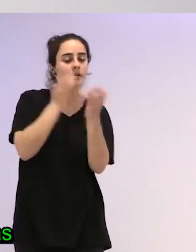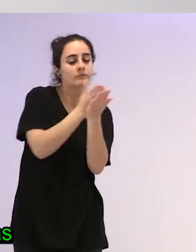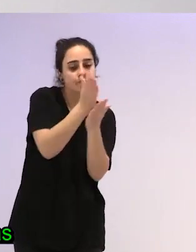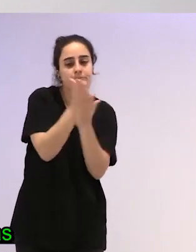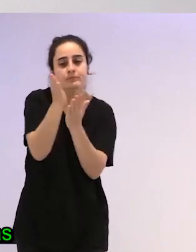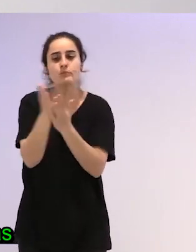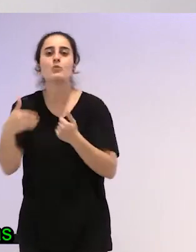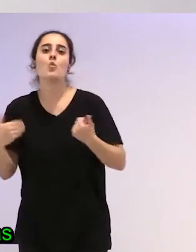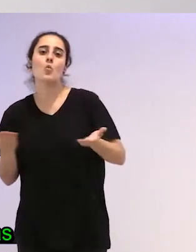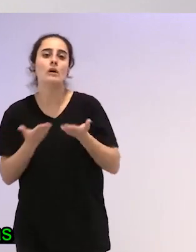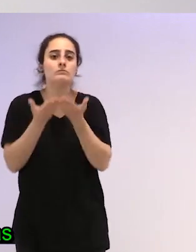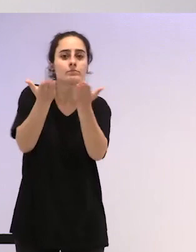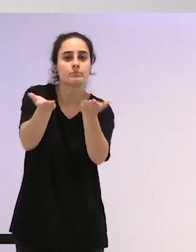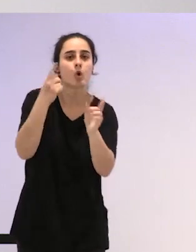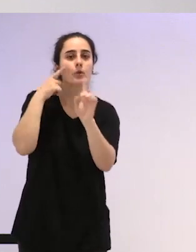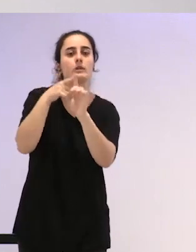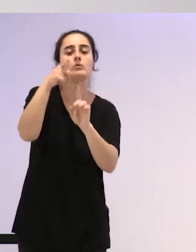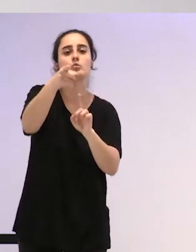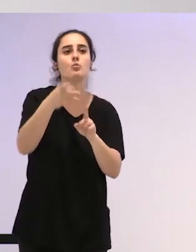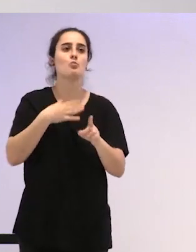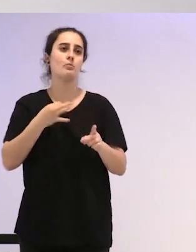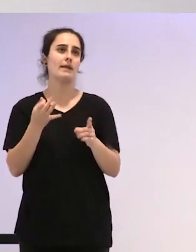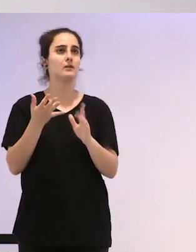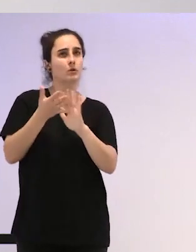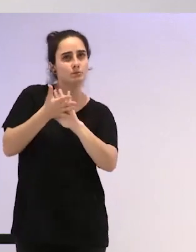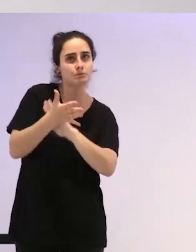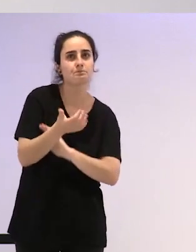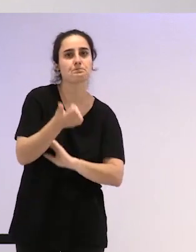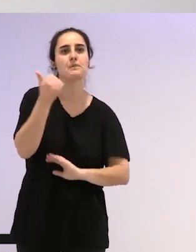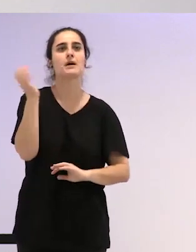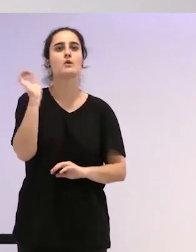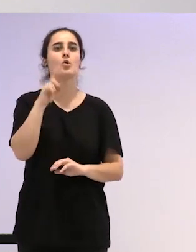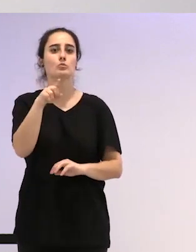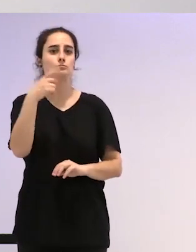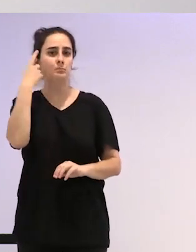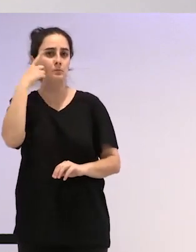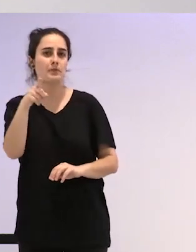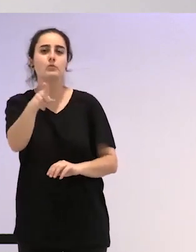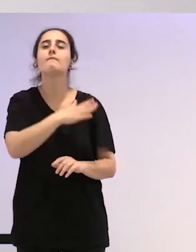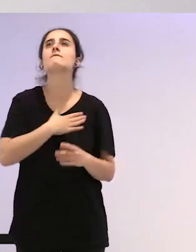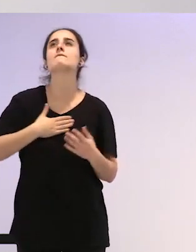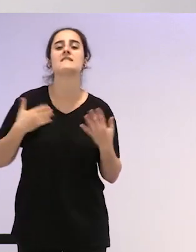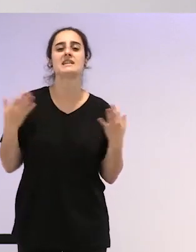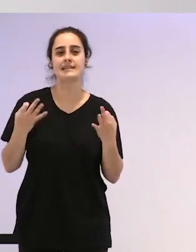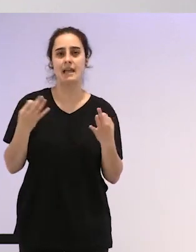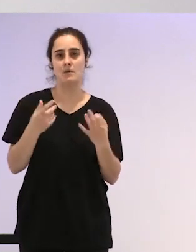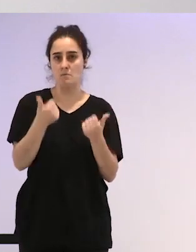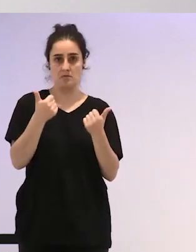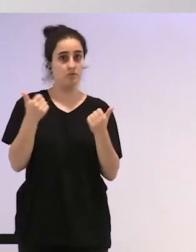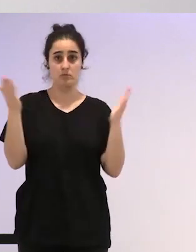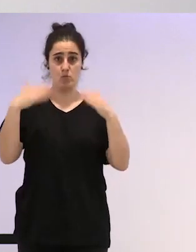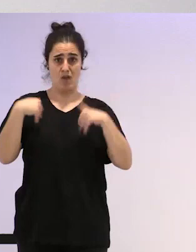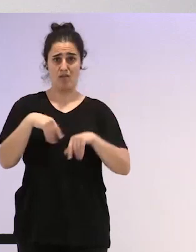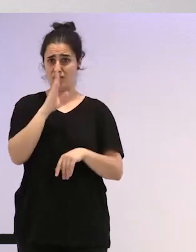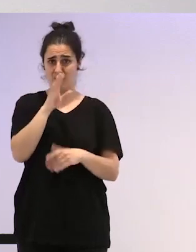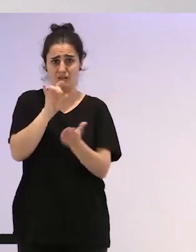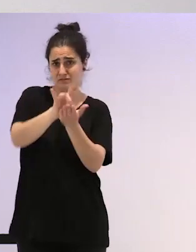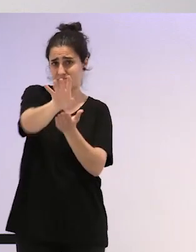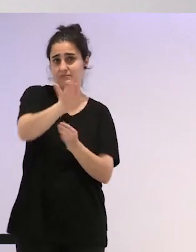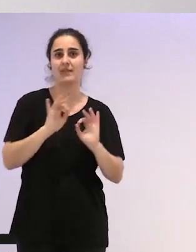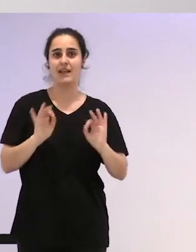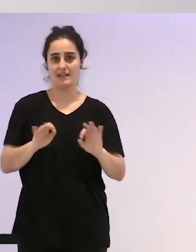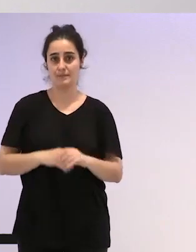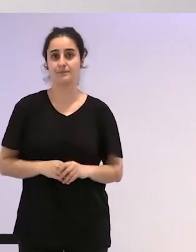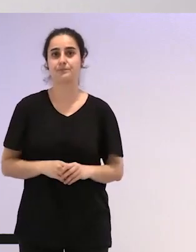te definas más o para que sepamos exactamente qué quieres y tal, ¿no? Este es el modelo.